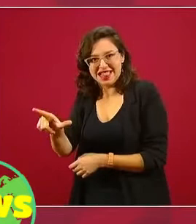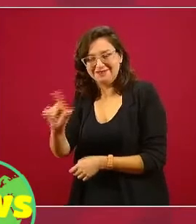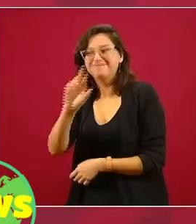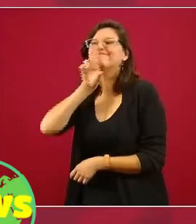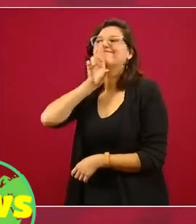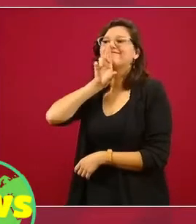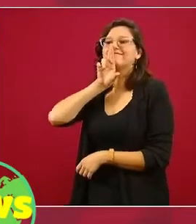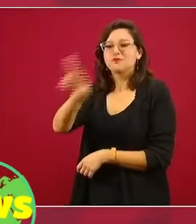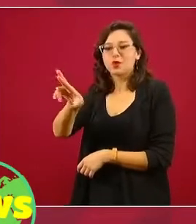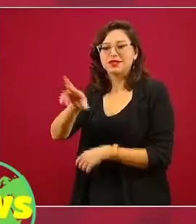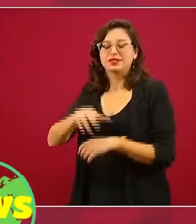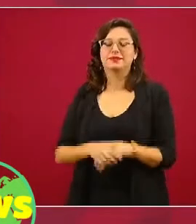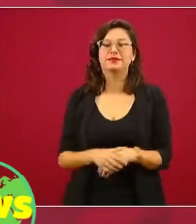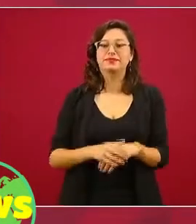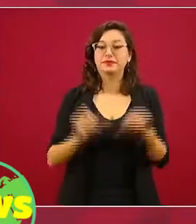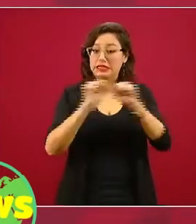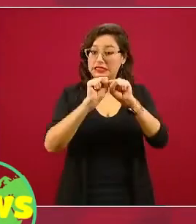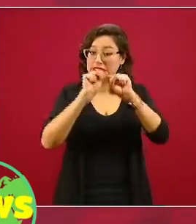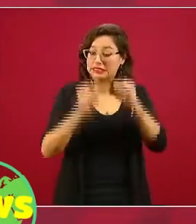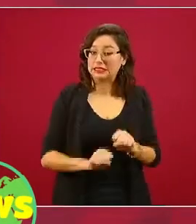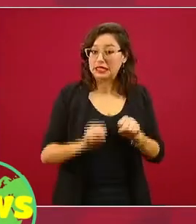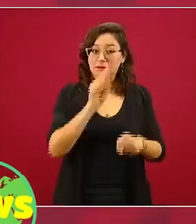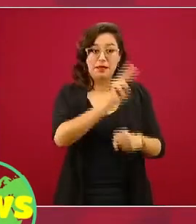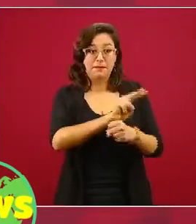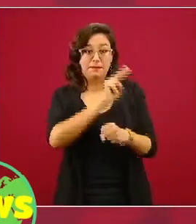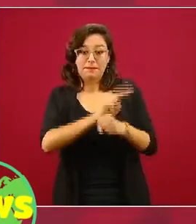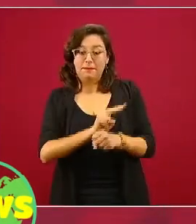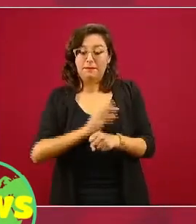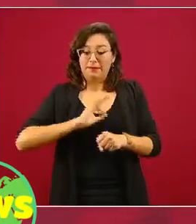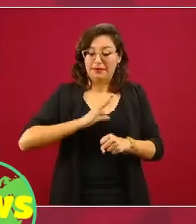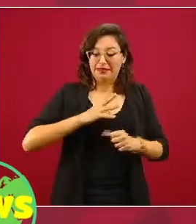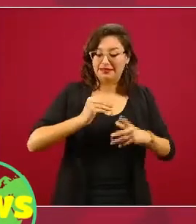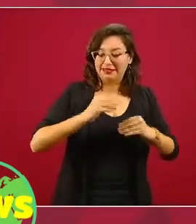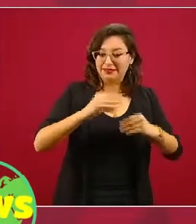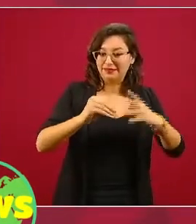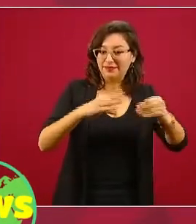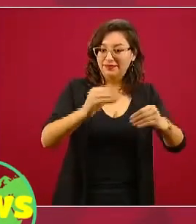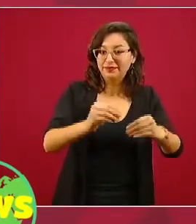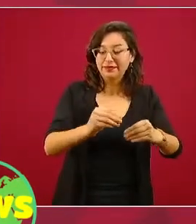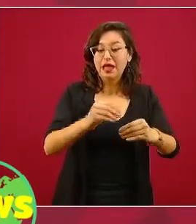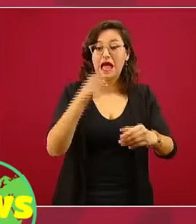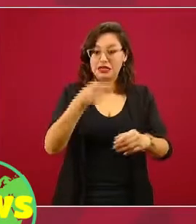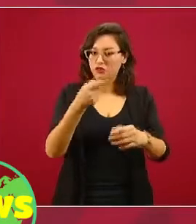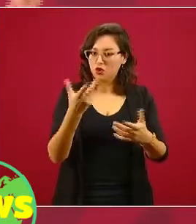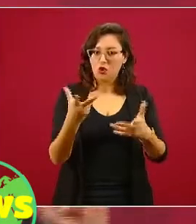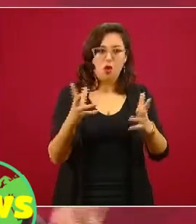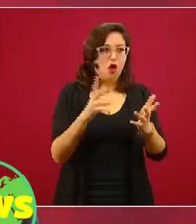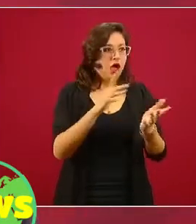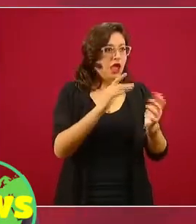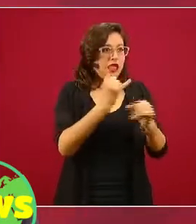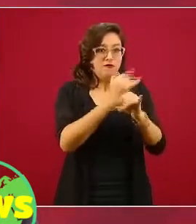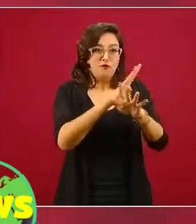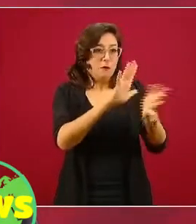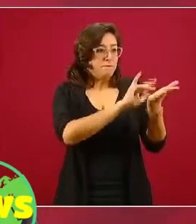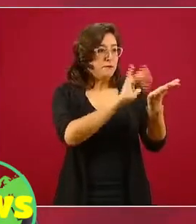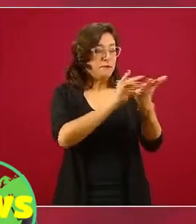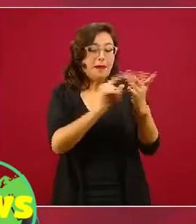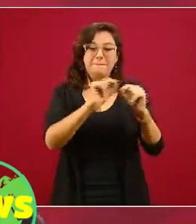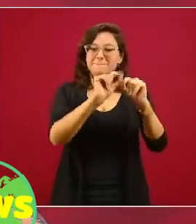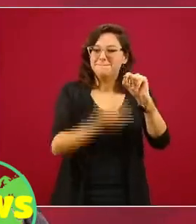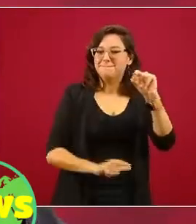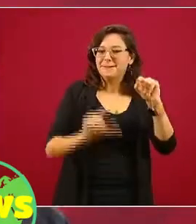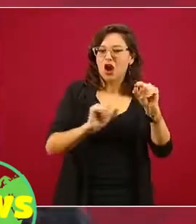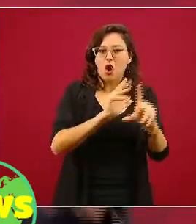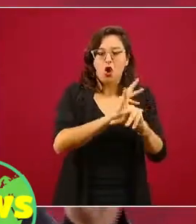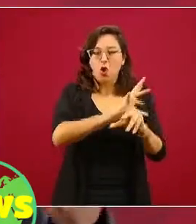Epidemiológica de México, que es el mecanismo, el instrumento principal de incorporación de información, cubre todo el territorio nacional,